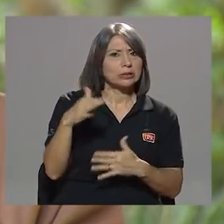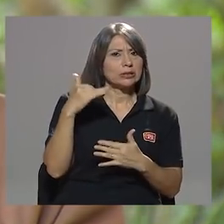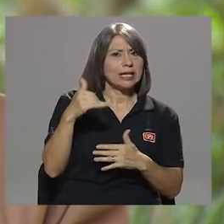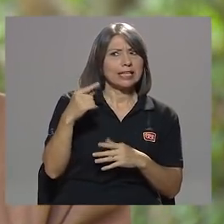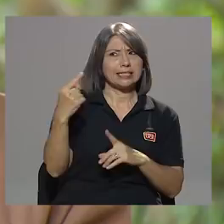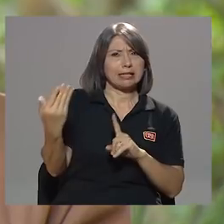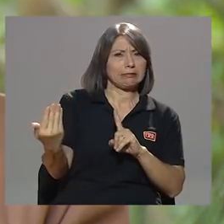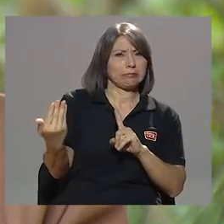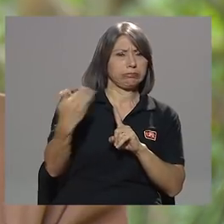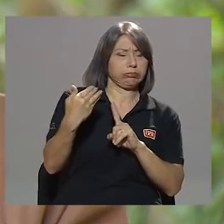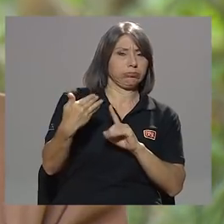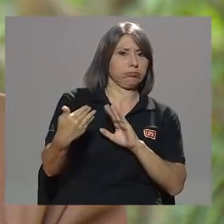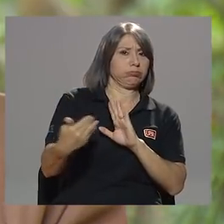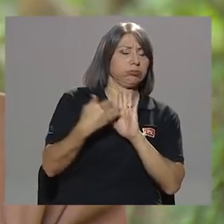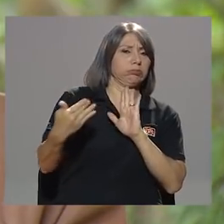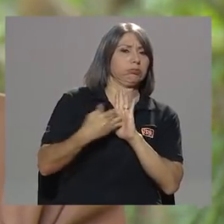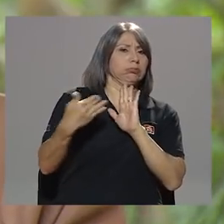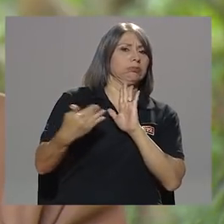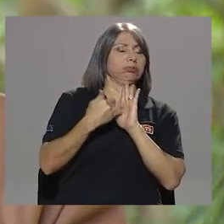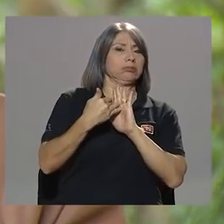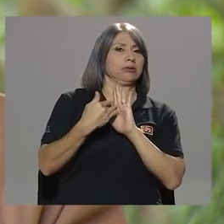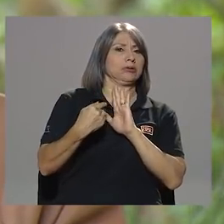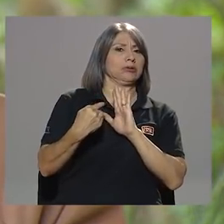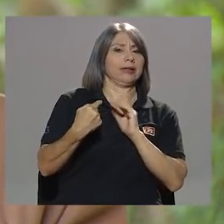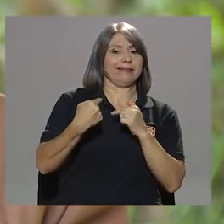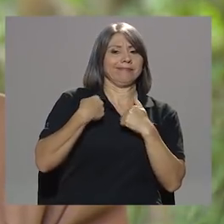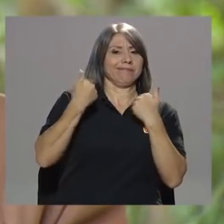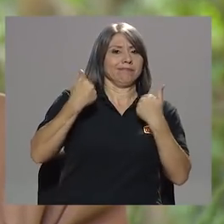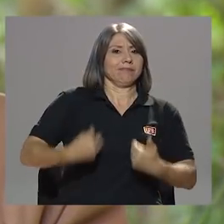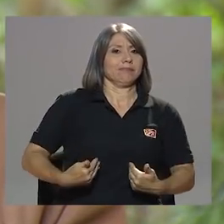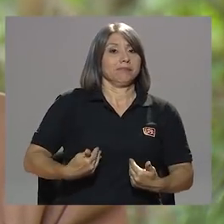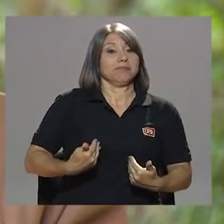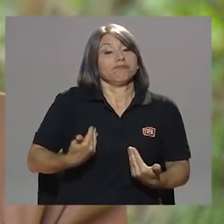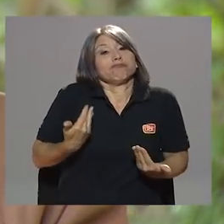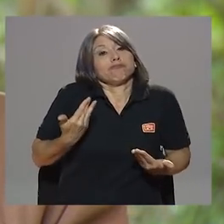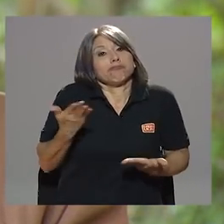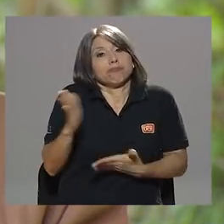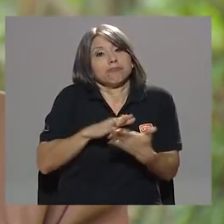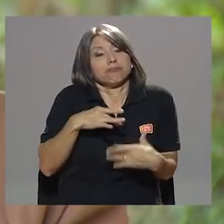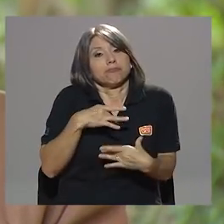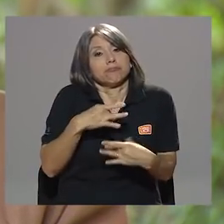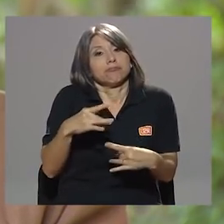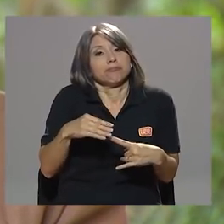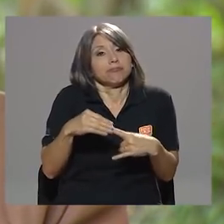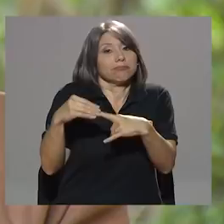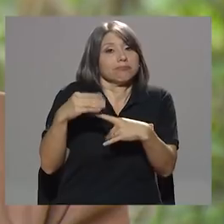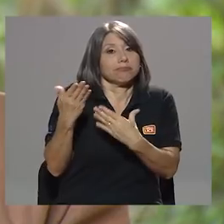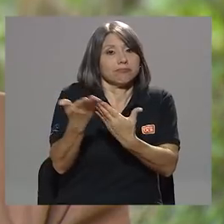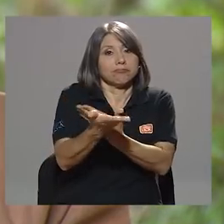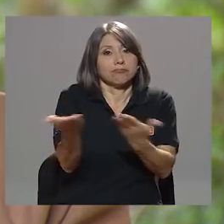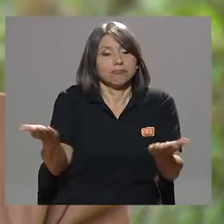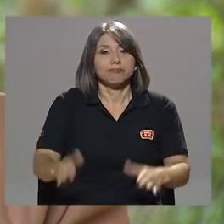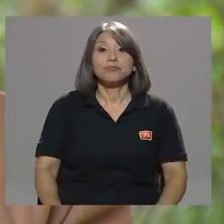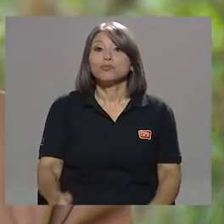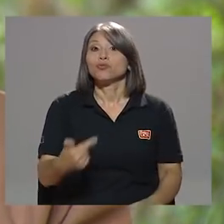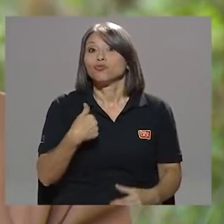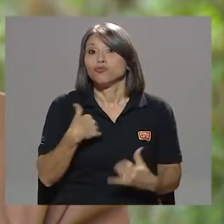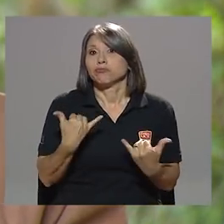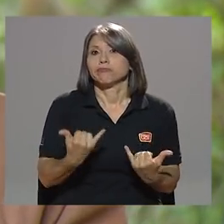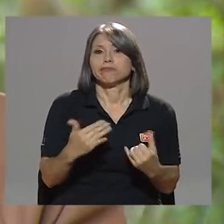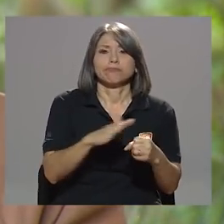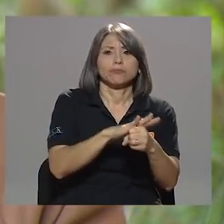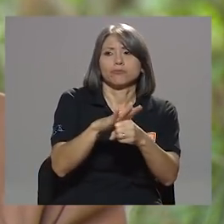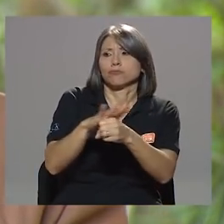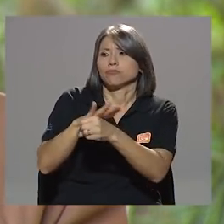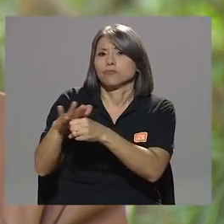con mi persona a razón de algún interés particular que puedan tener. estoy bastante ocupado